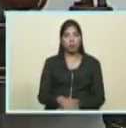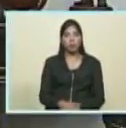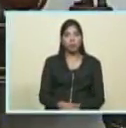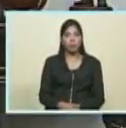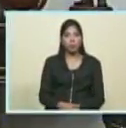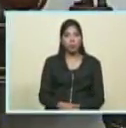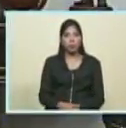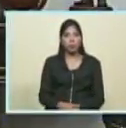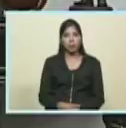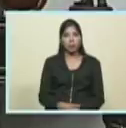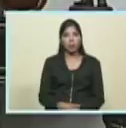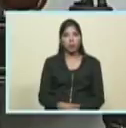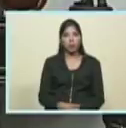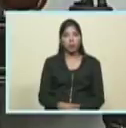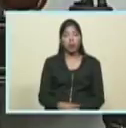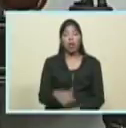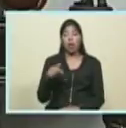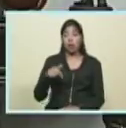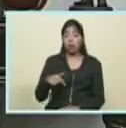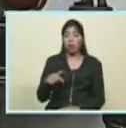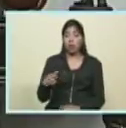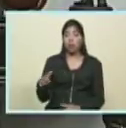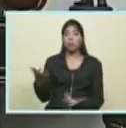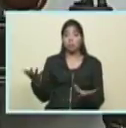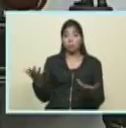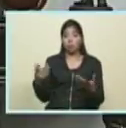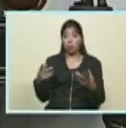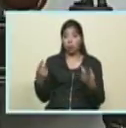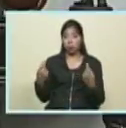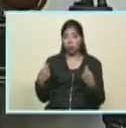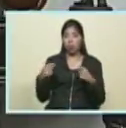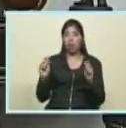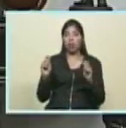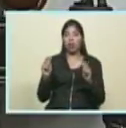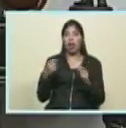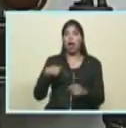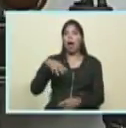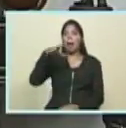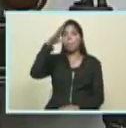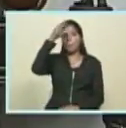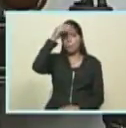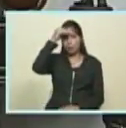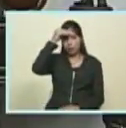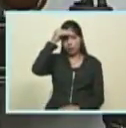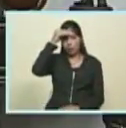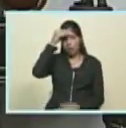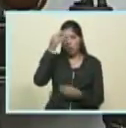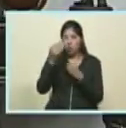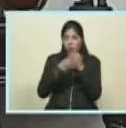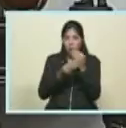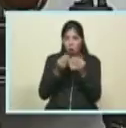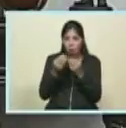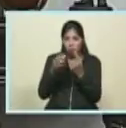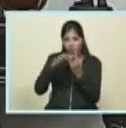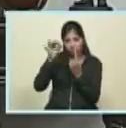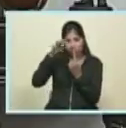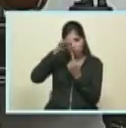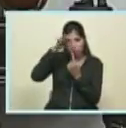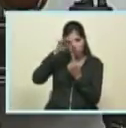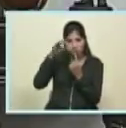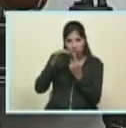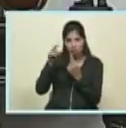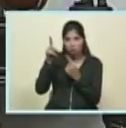y que si lográbamos descubrir el secreto y aprender de cómo se produce trigo en el desierto